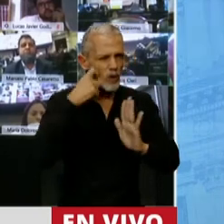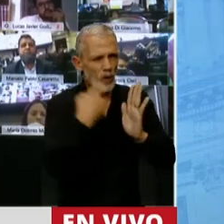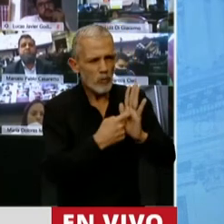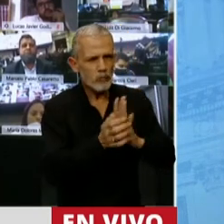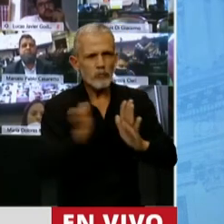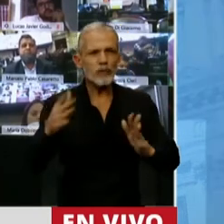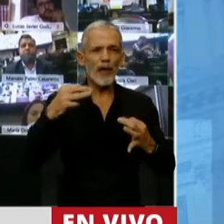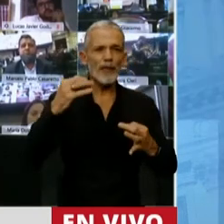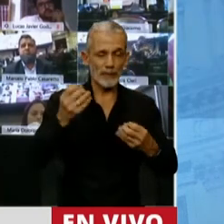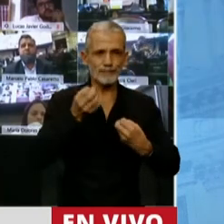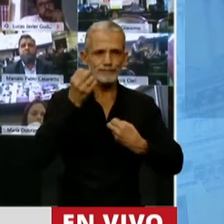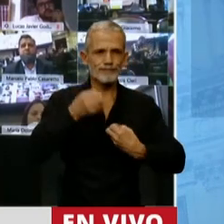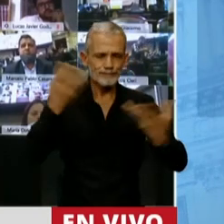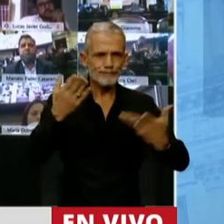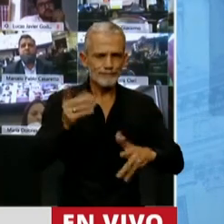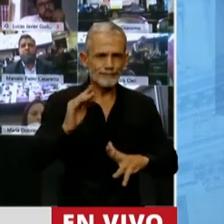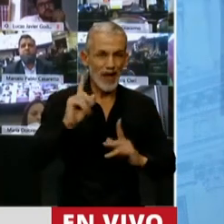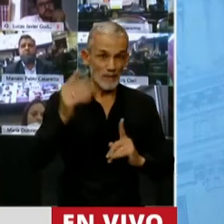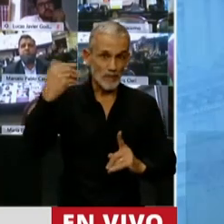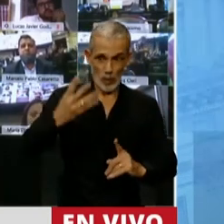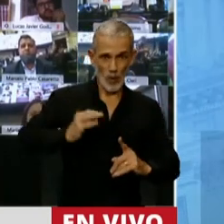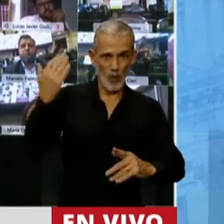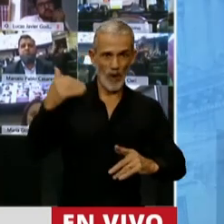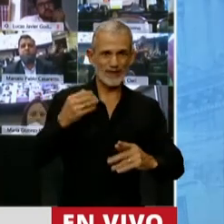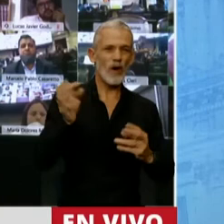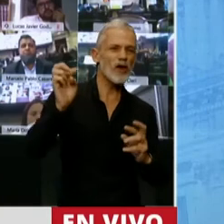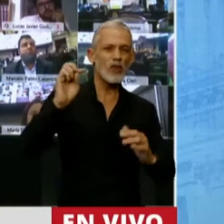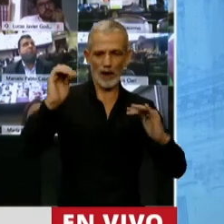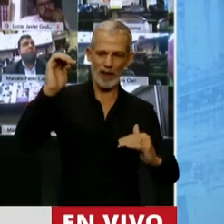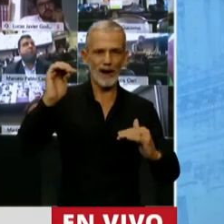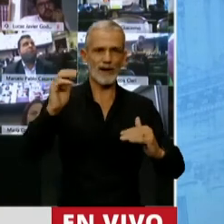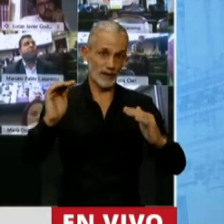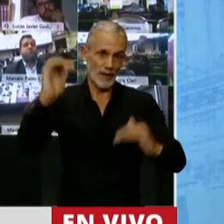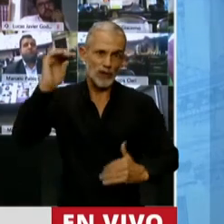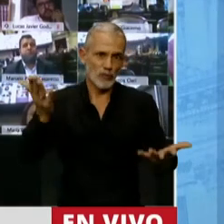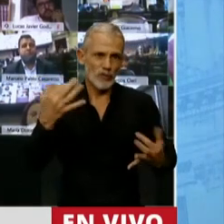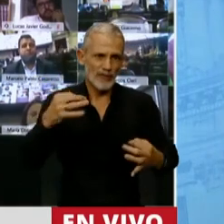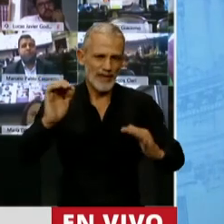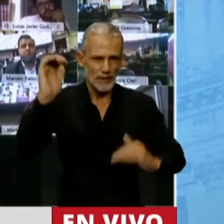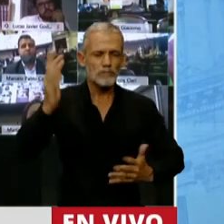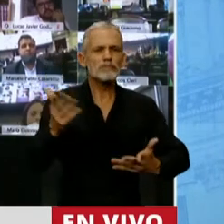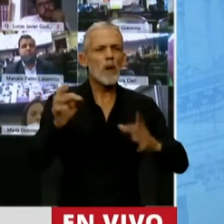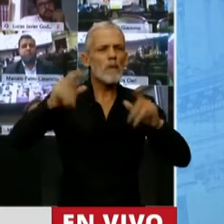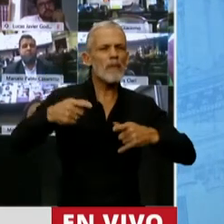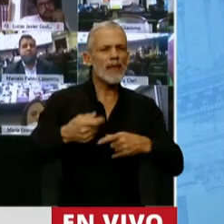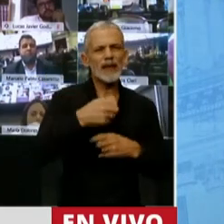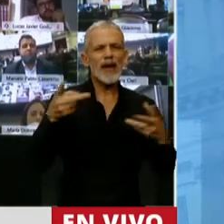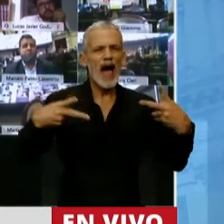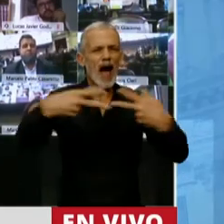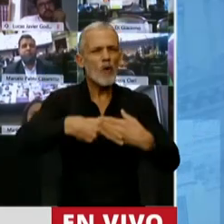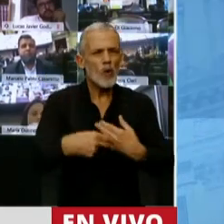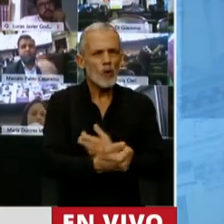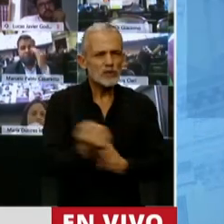es sincerar, como se hizo hace 4 años atrás, sincerar el tipo de cambio, es decir, una devaluación. Se pide plan de ajuste.